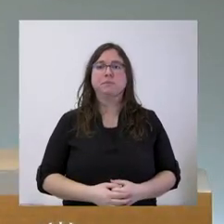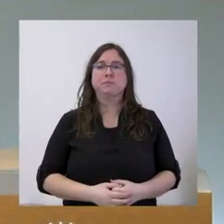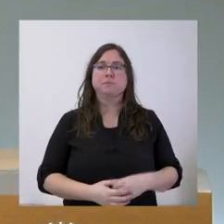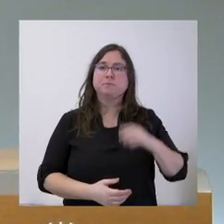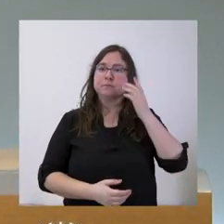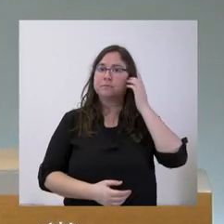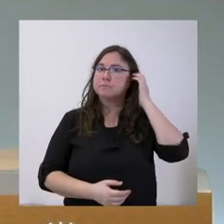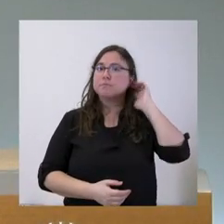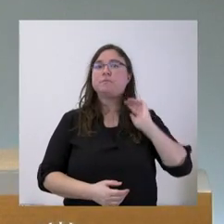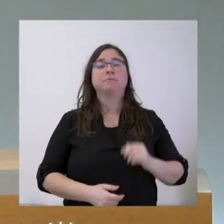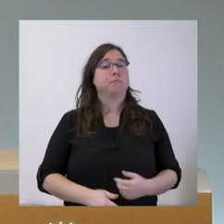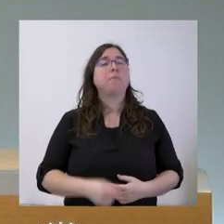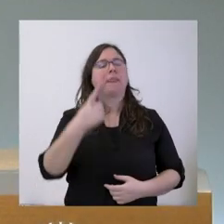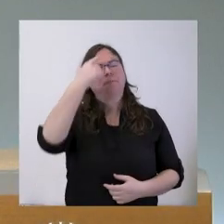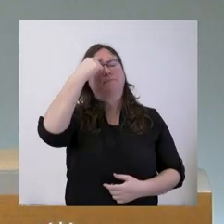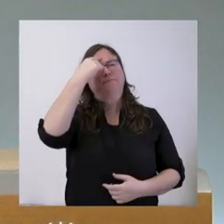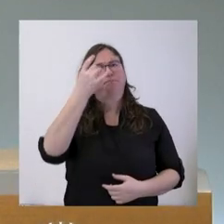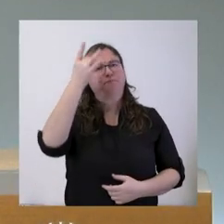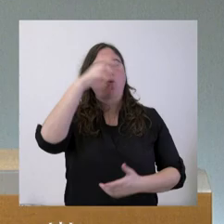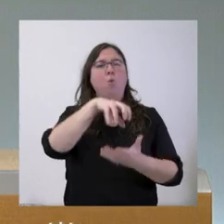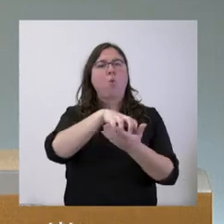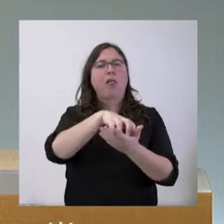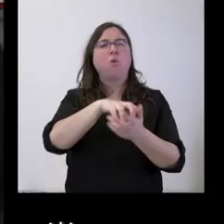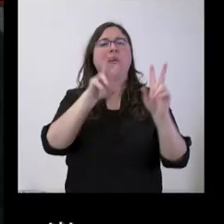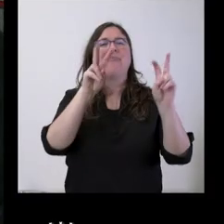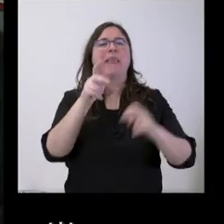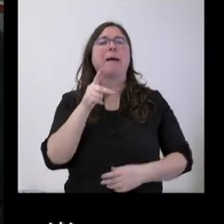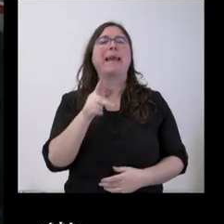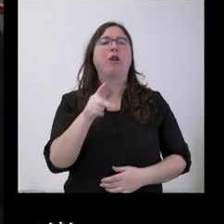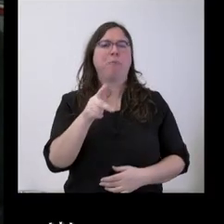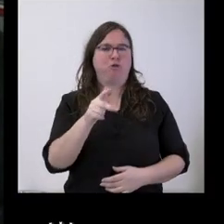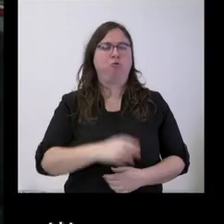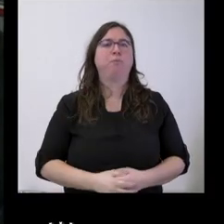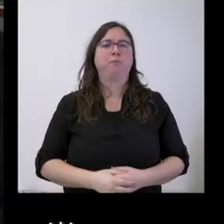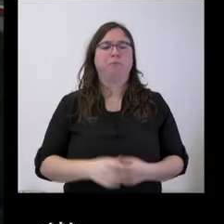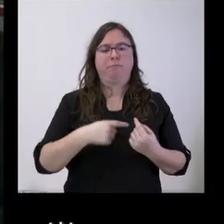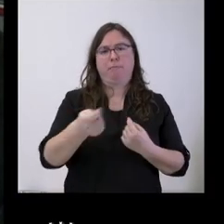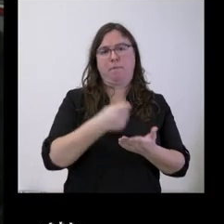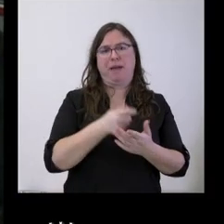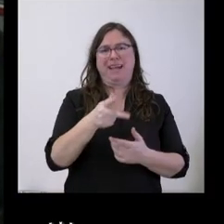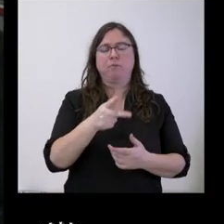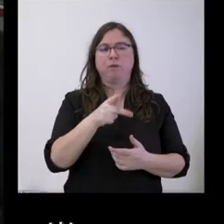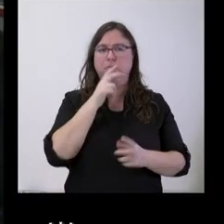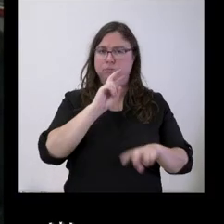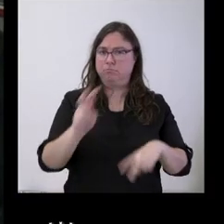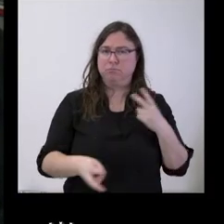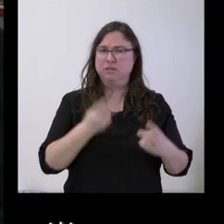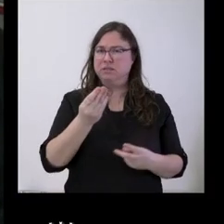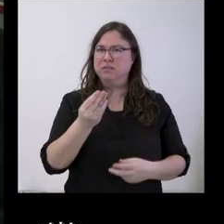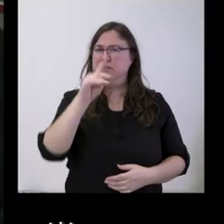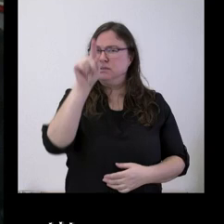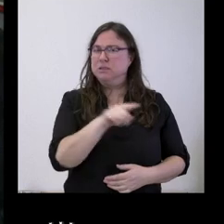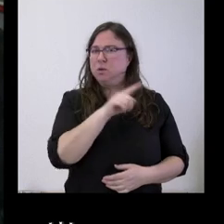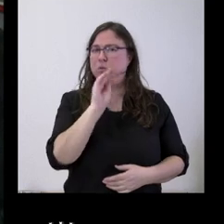Sí, una duda que me ha surgido en torno al kilometraje. Esta actualización del kilometraje no estaba incluida